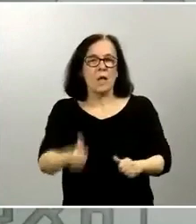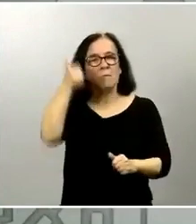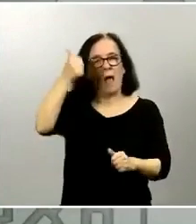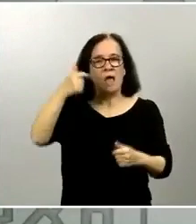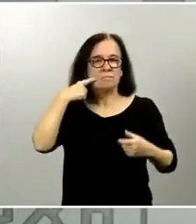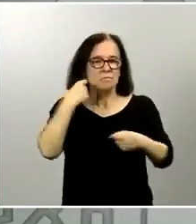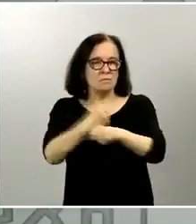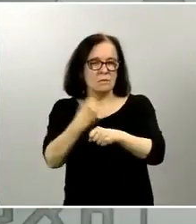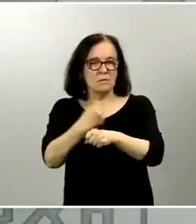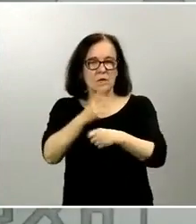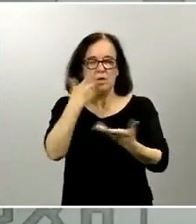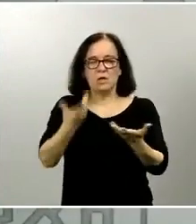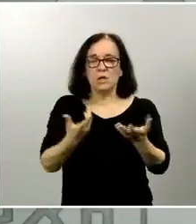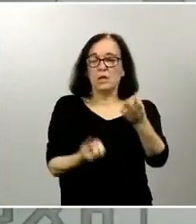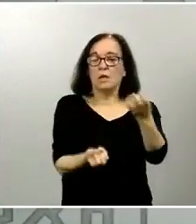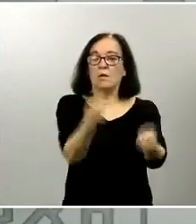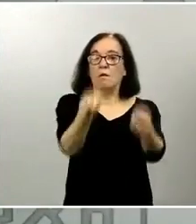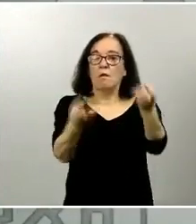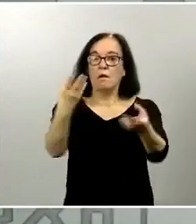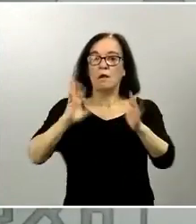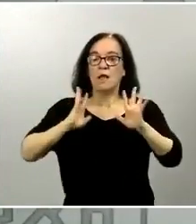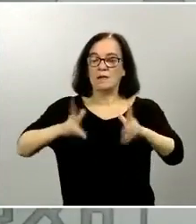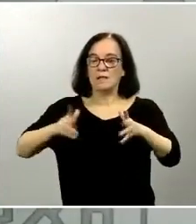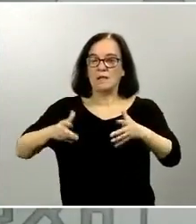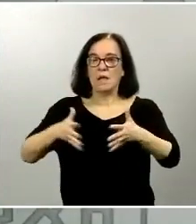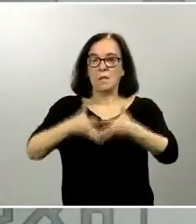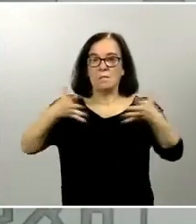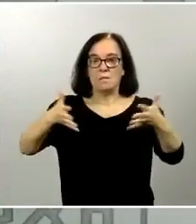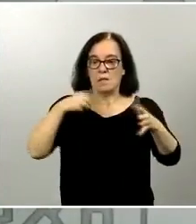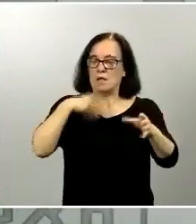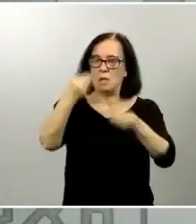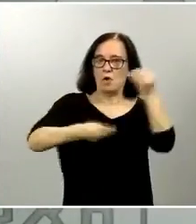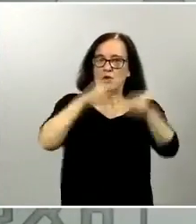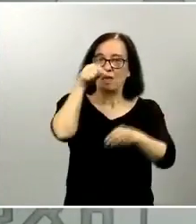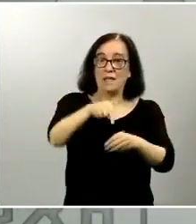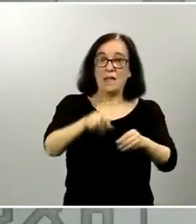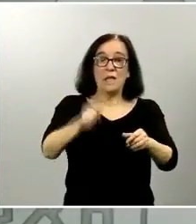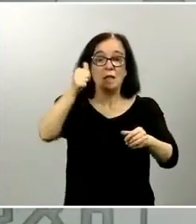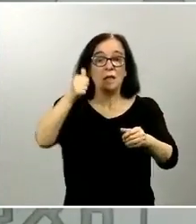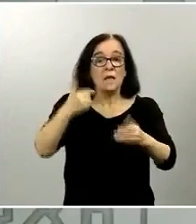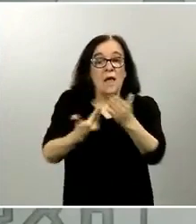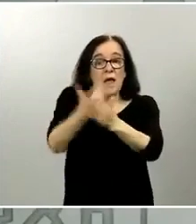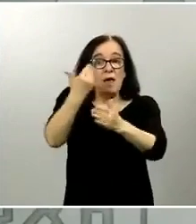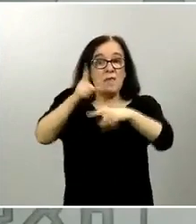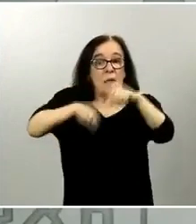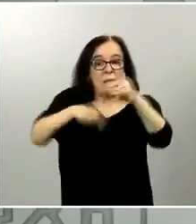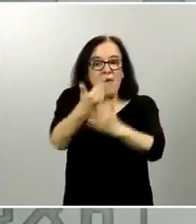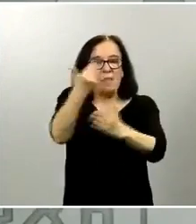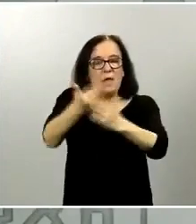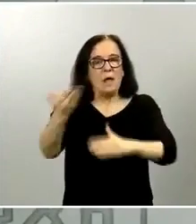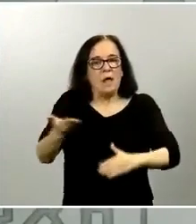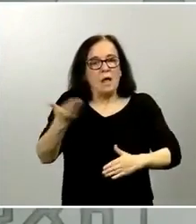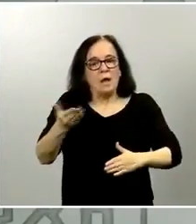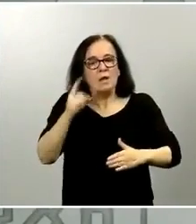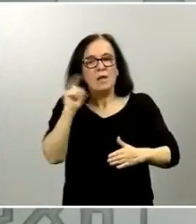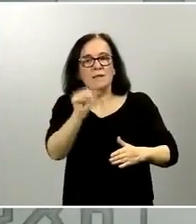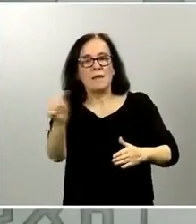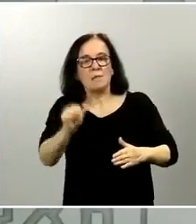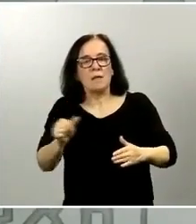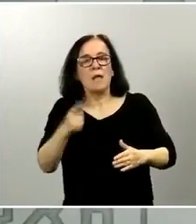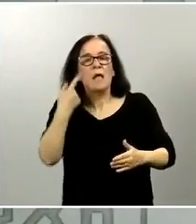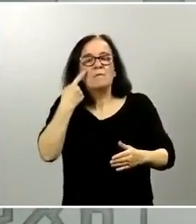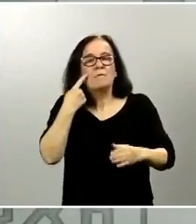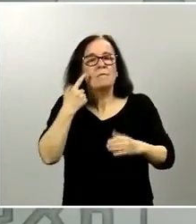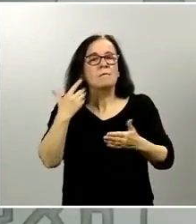brotes en residencias y se va a emplear especialmente allí según vayan pasando los días y las semanas iremos viendo